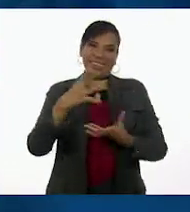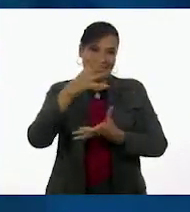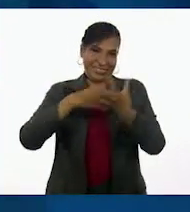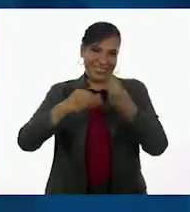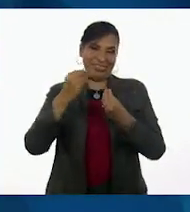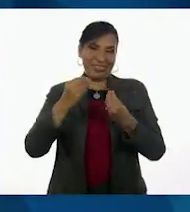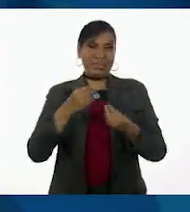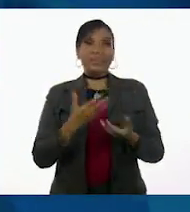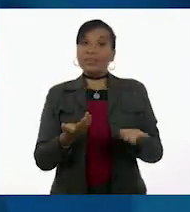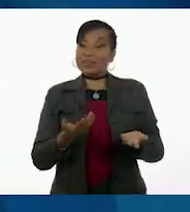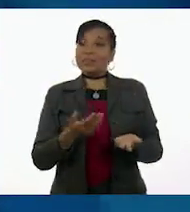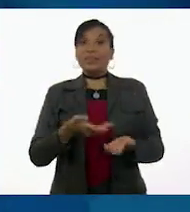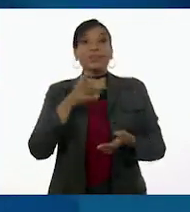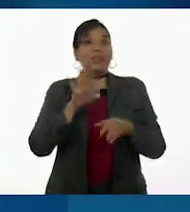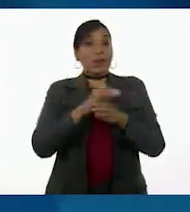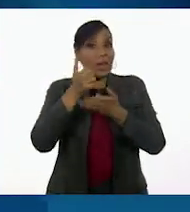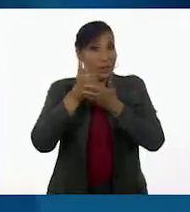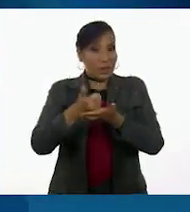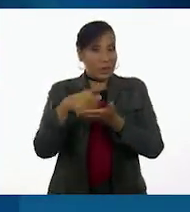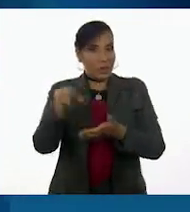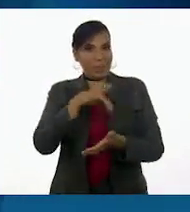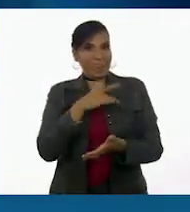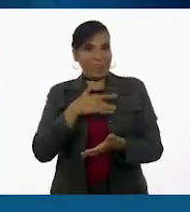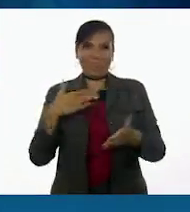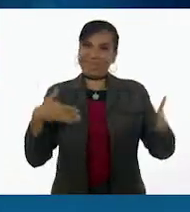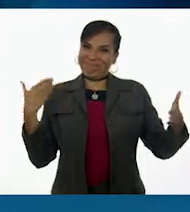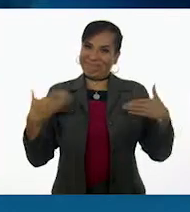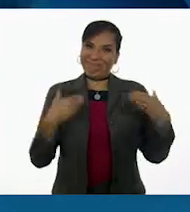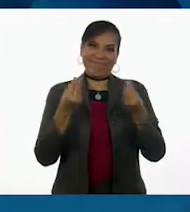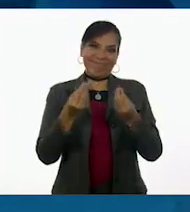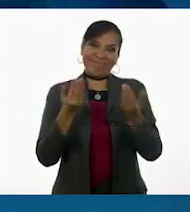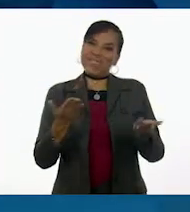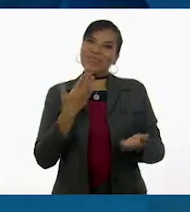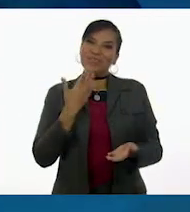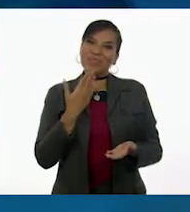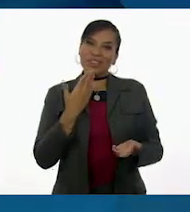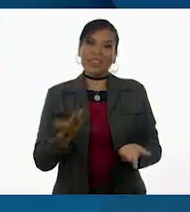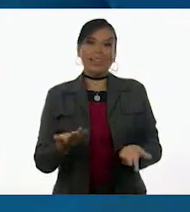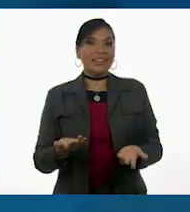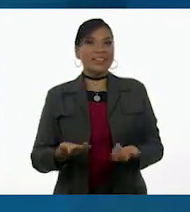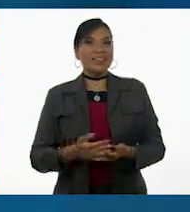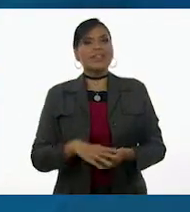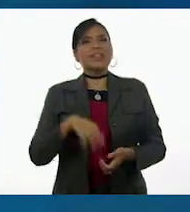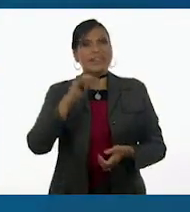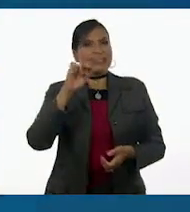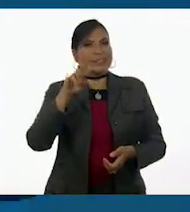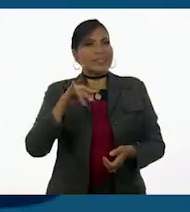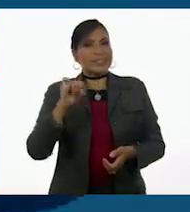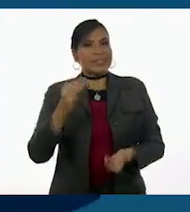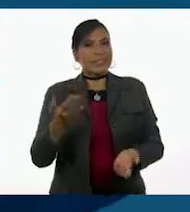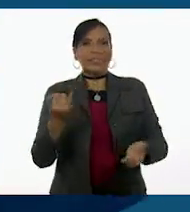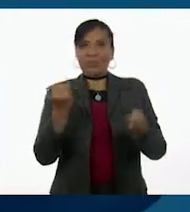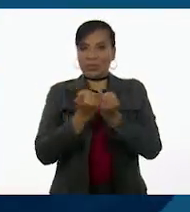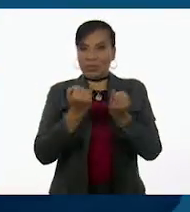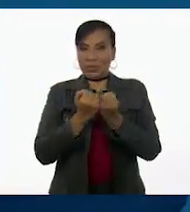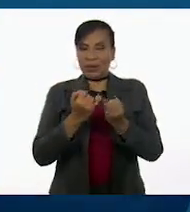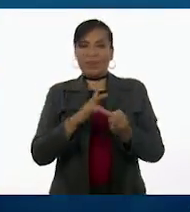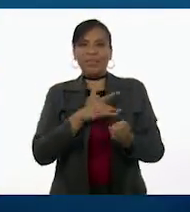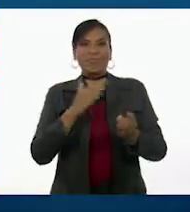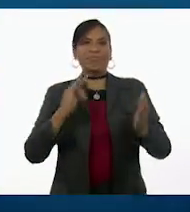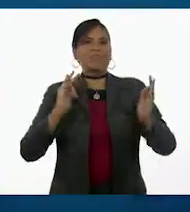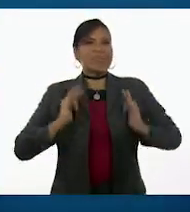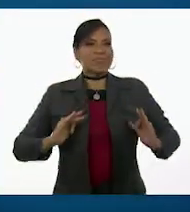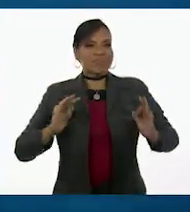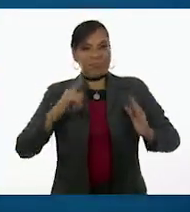¡Ay, órale! Entonces ayudar te mantiene muy alegre. ¡Oh, qué bien! Así es. Y también relajado y